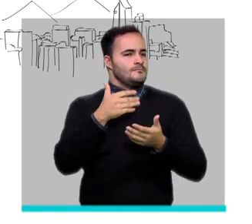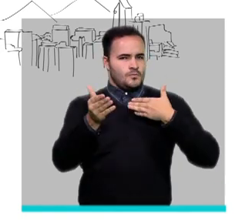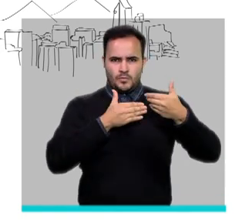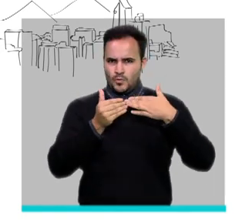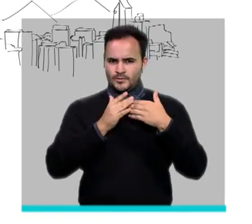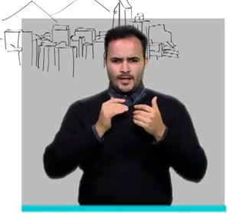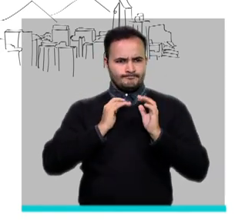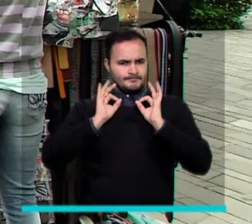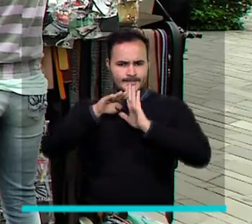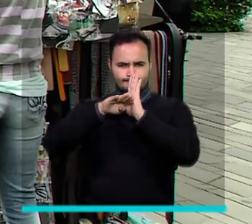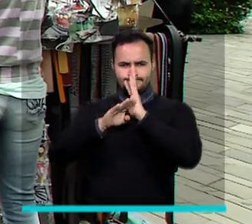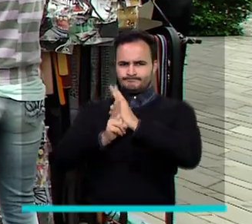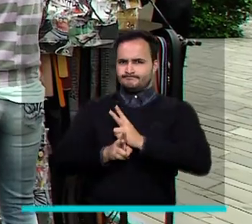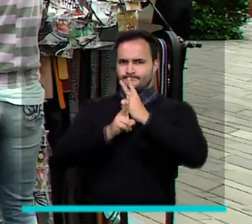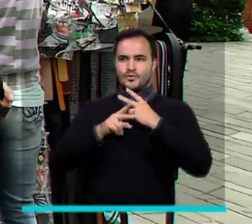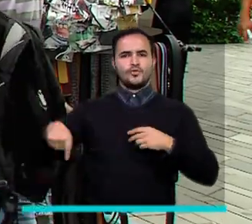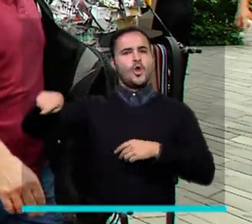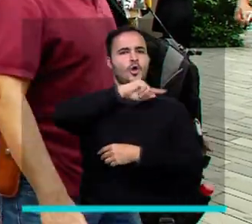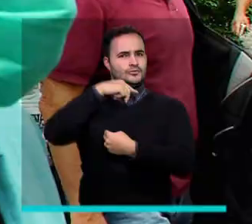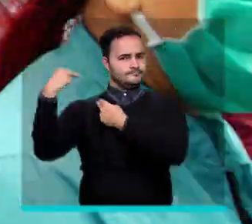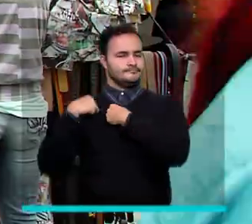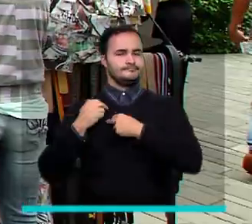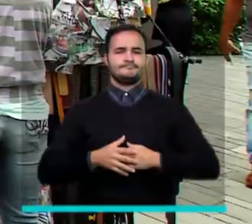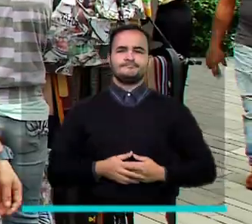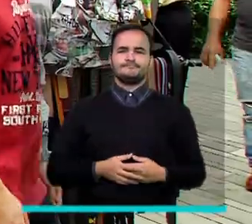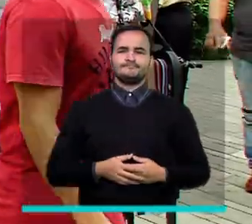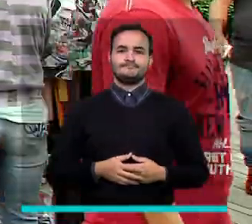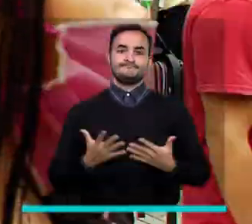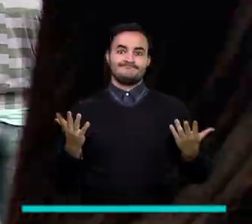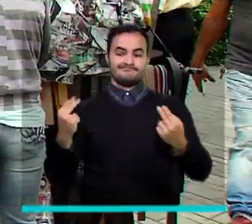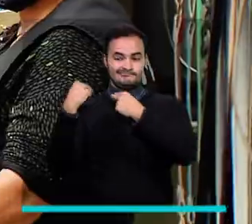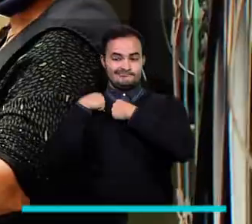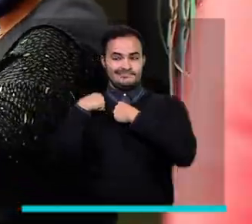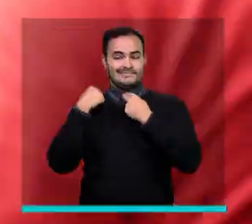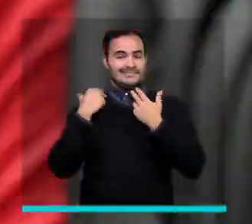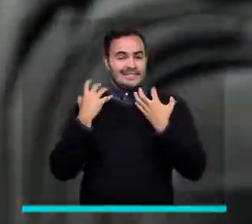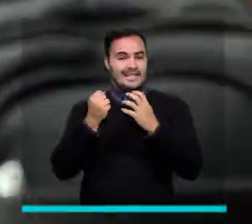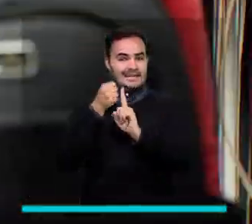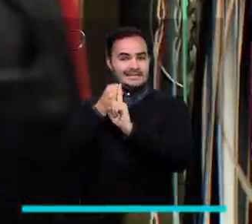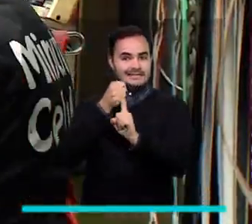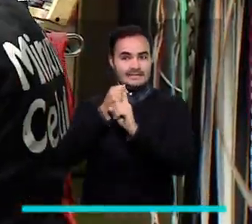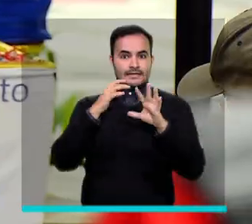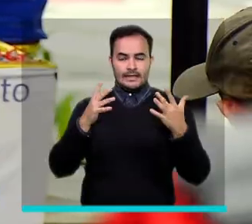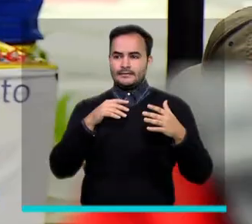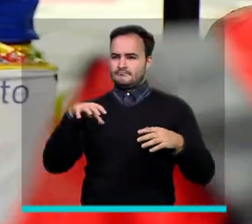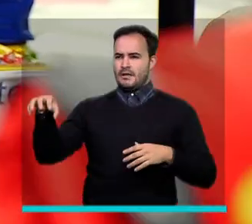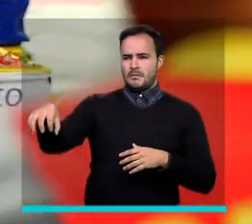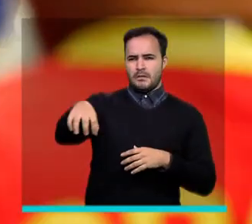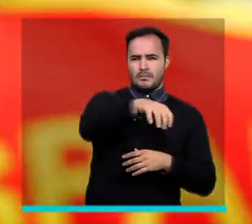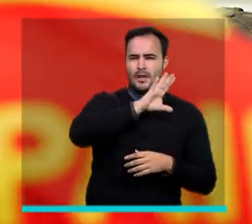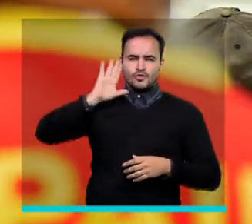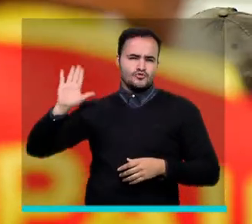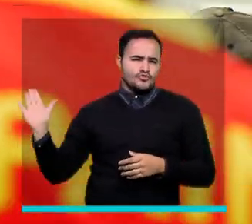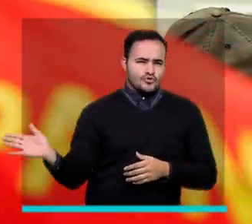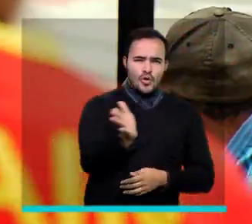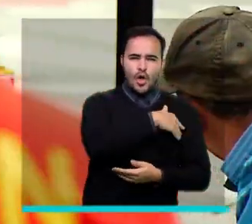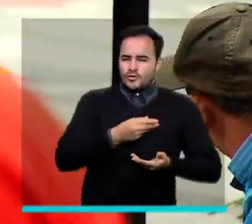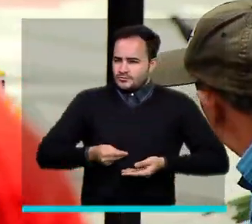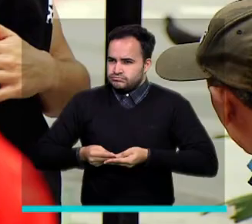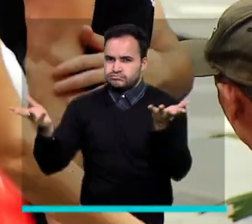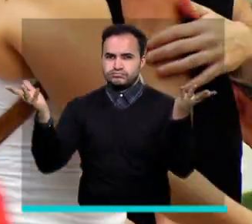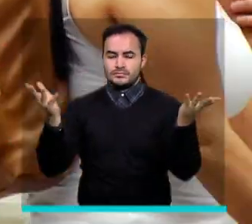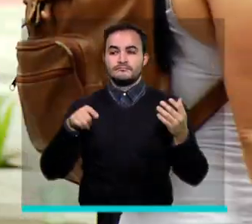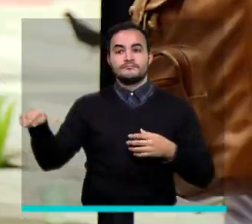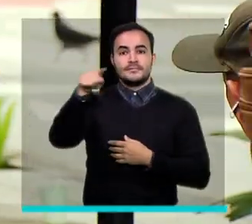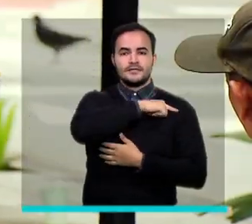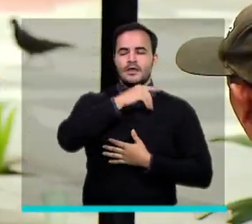de este gran reto. El reto es llegar a la mayoría de venteros del centro de Medellín con acciones que